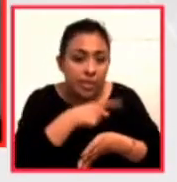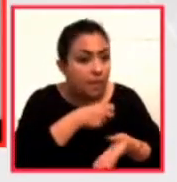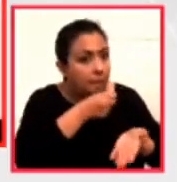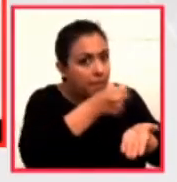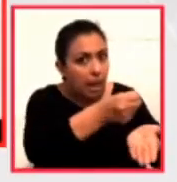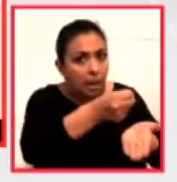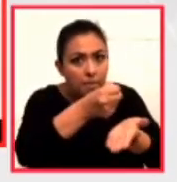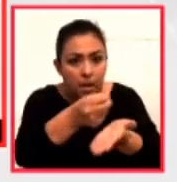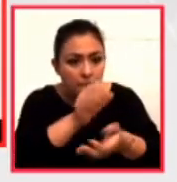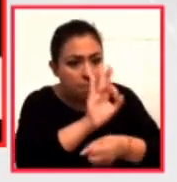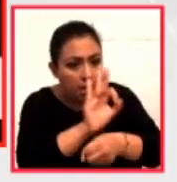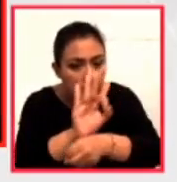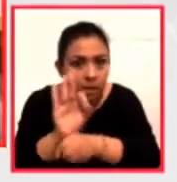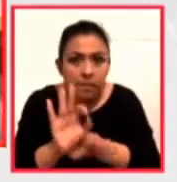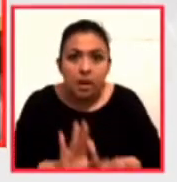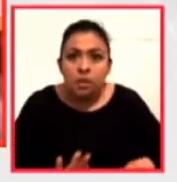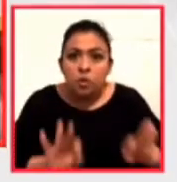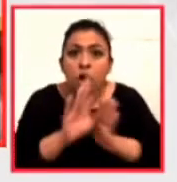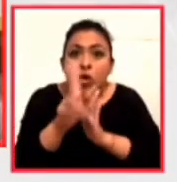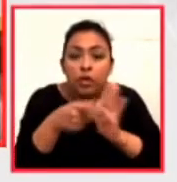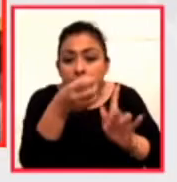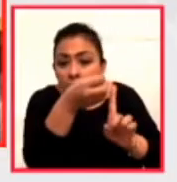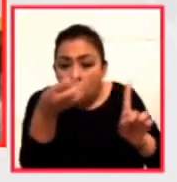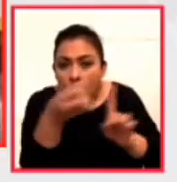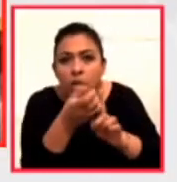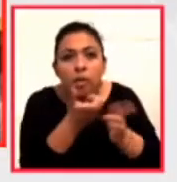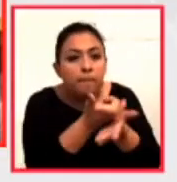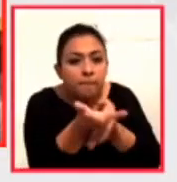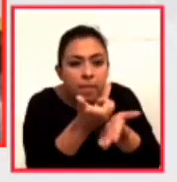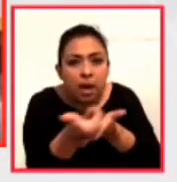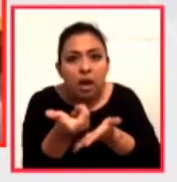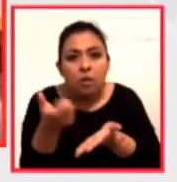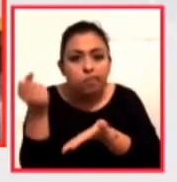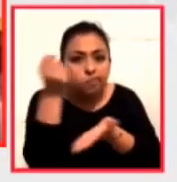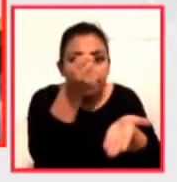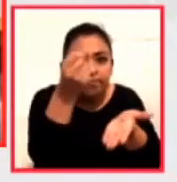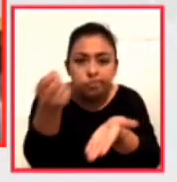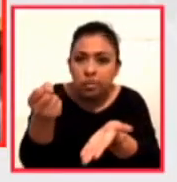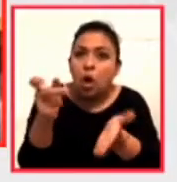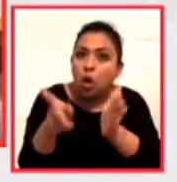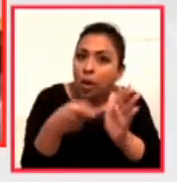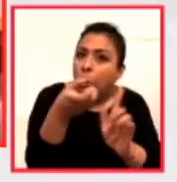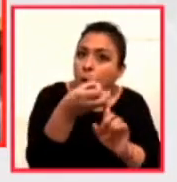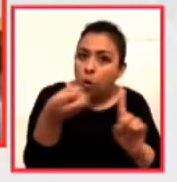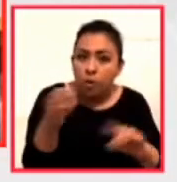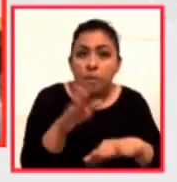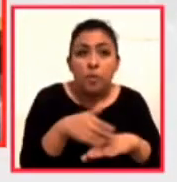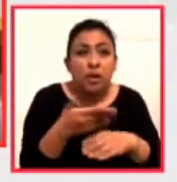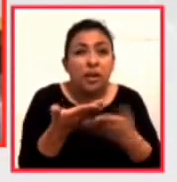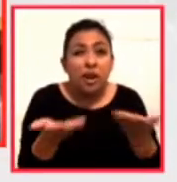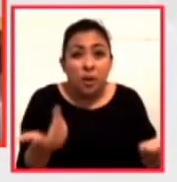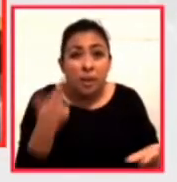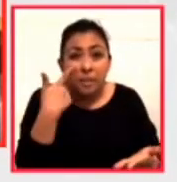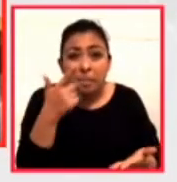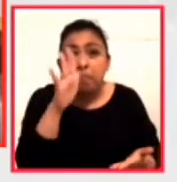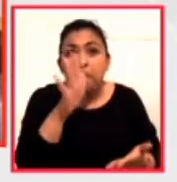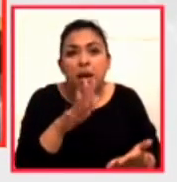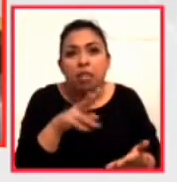la estructura de ingreso y de distribución de recursos porque lo que estamos llenos es a un suicidio, o sea,